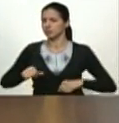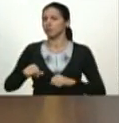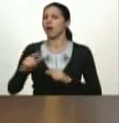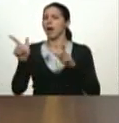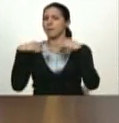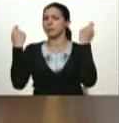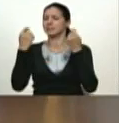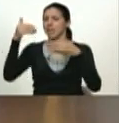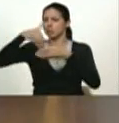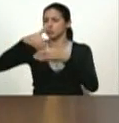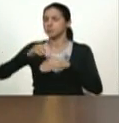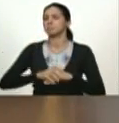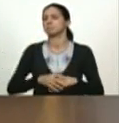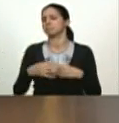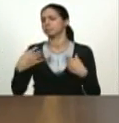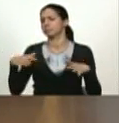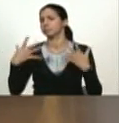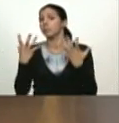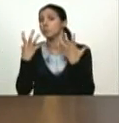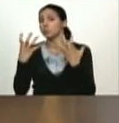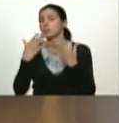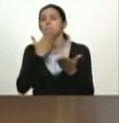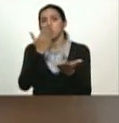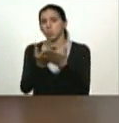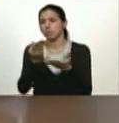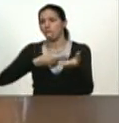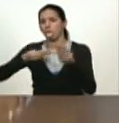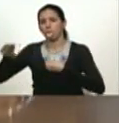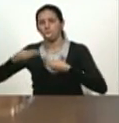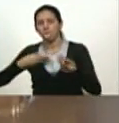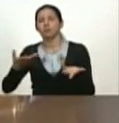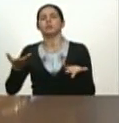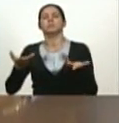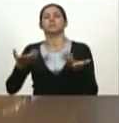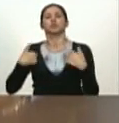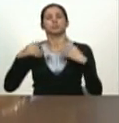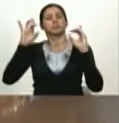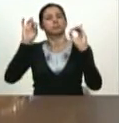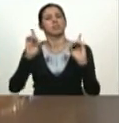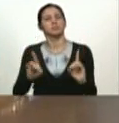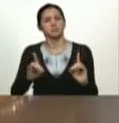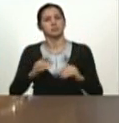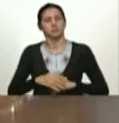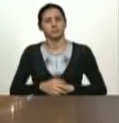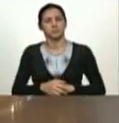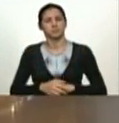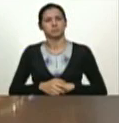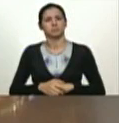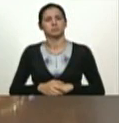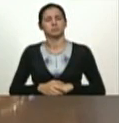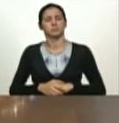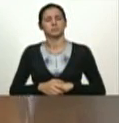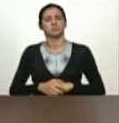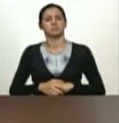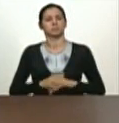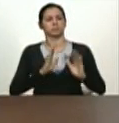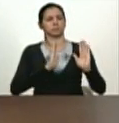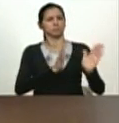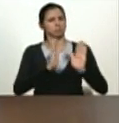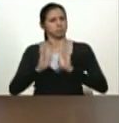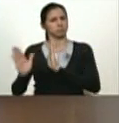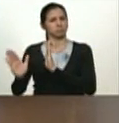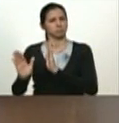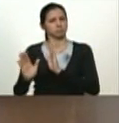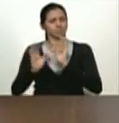y de mil propuestas y yo he tomado la decisión de organizar de manera